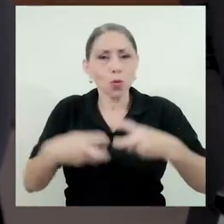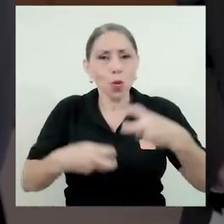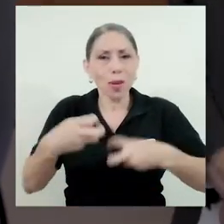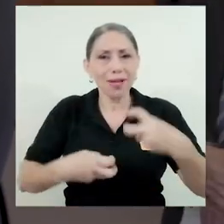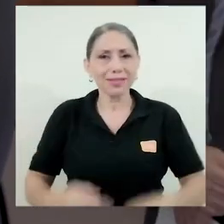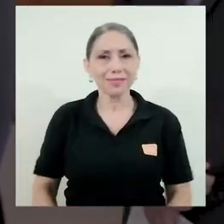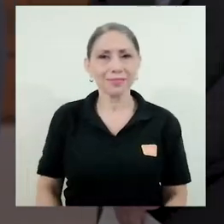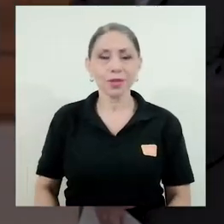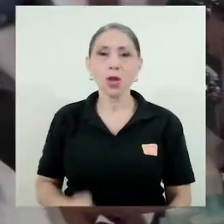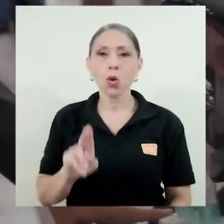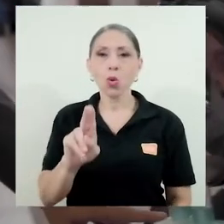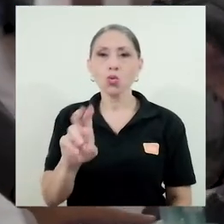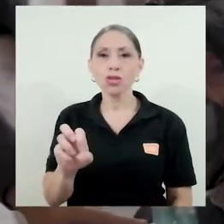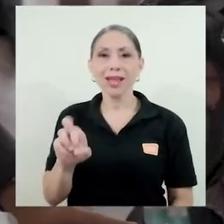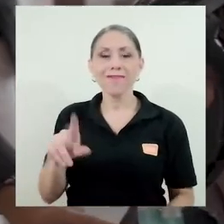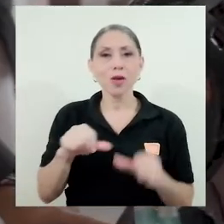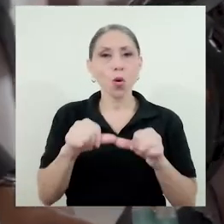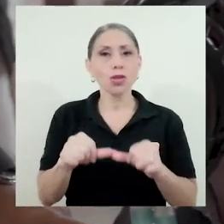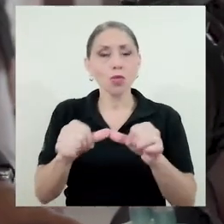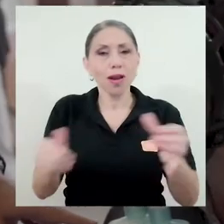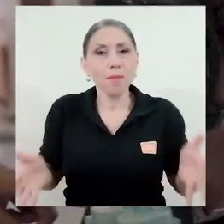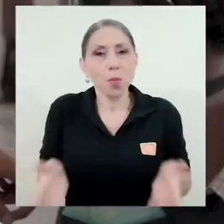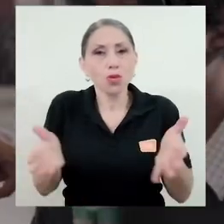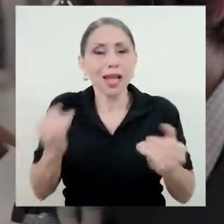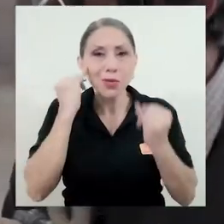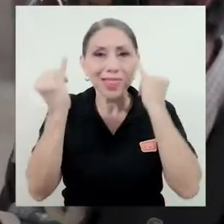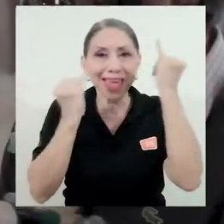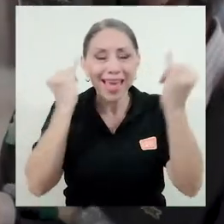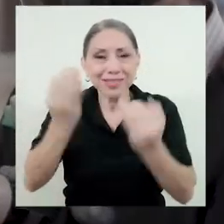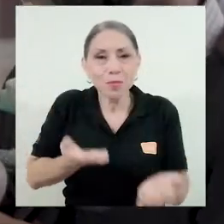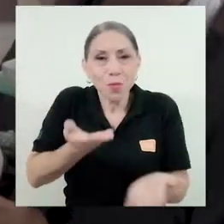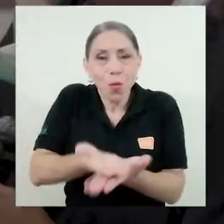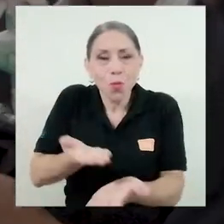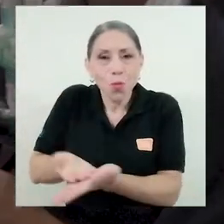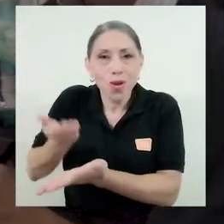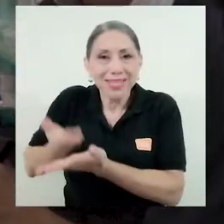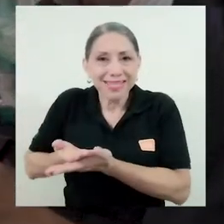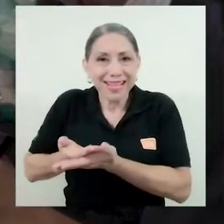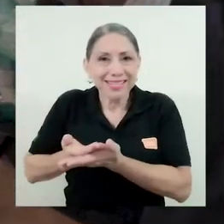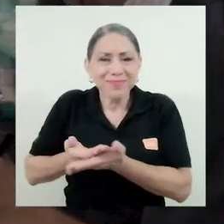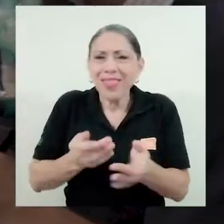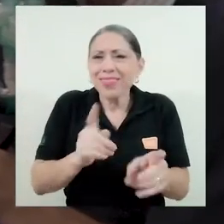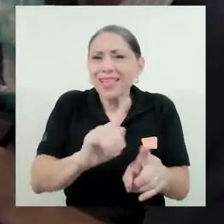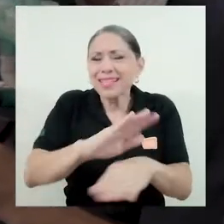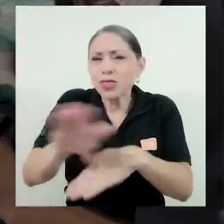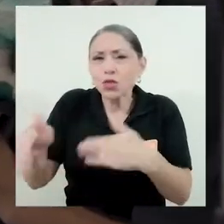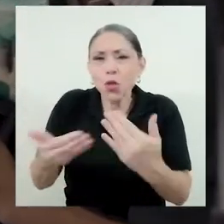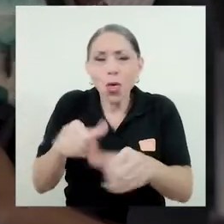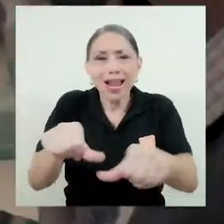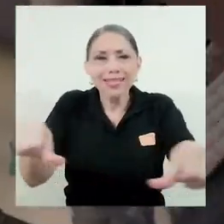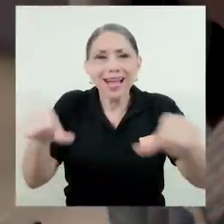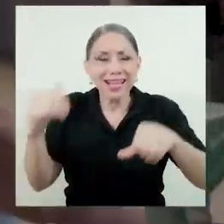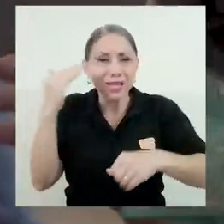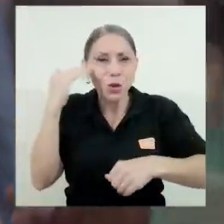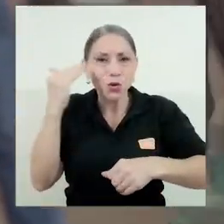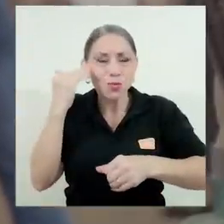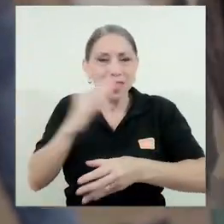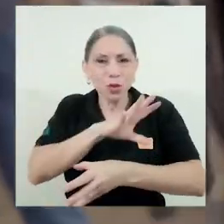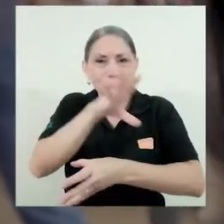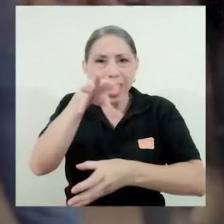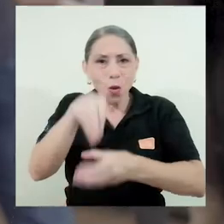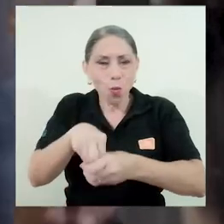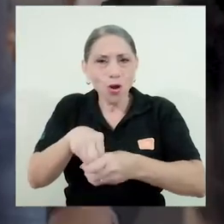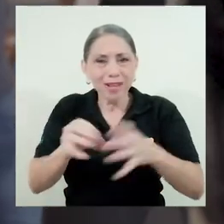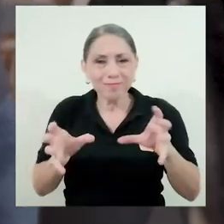propios problemas. La UCR continuará impulsando ideas y propuestas desde todas las áreas del conocimiento que la